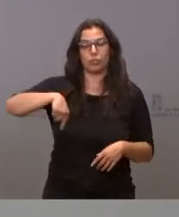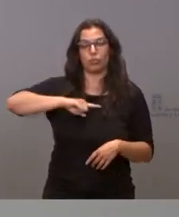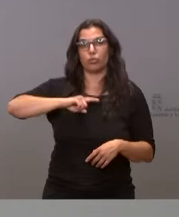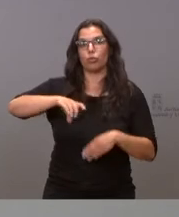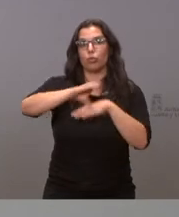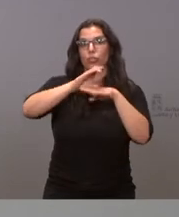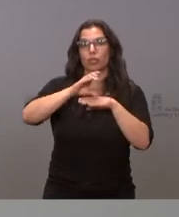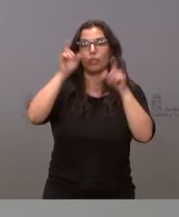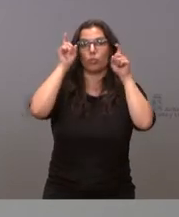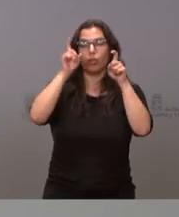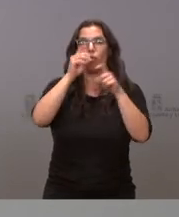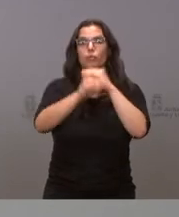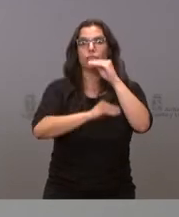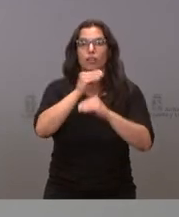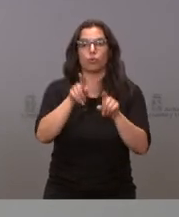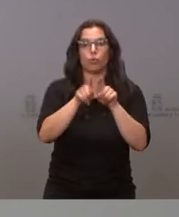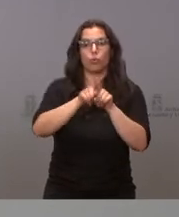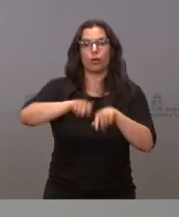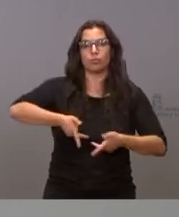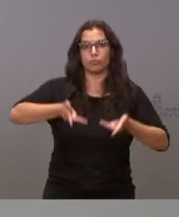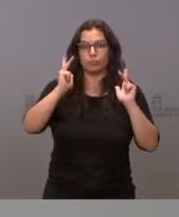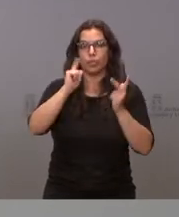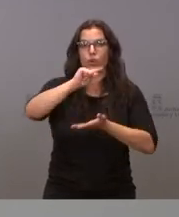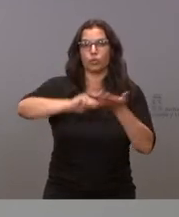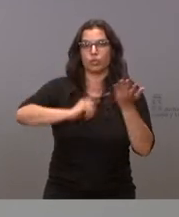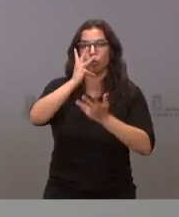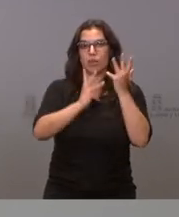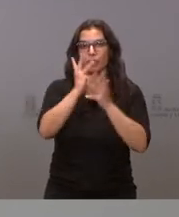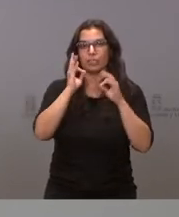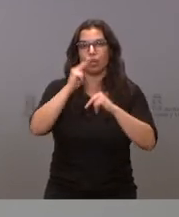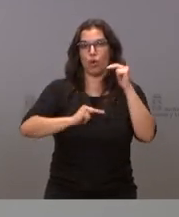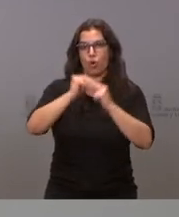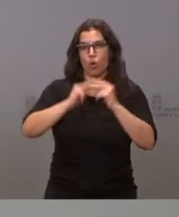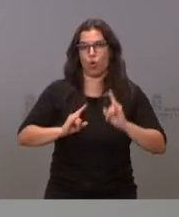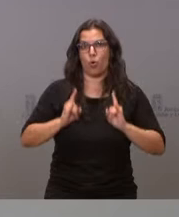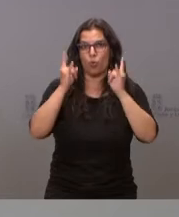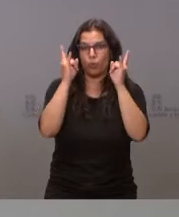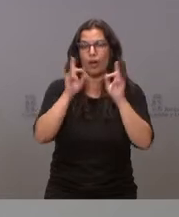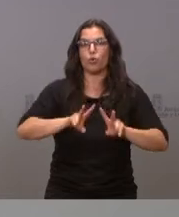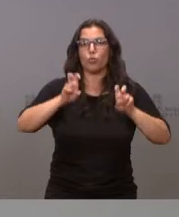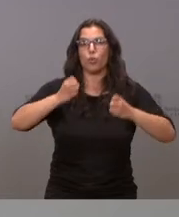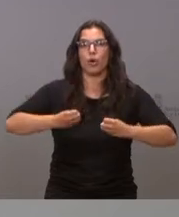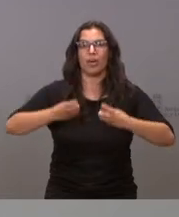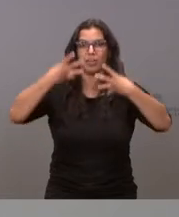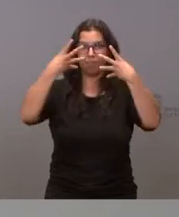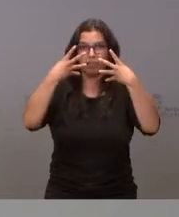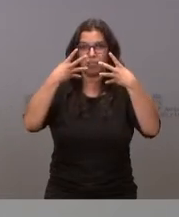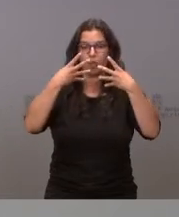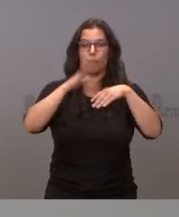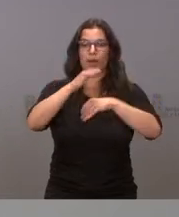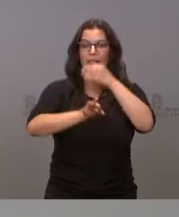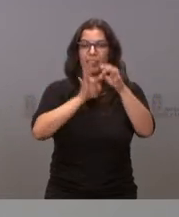que se ha llevado la autorización de la resolución del contrato administrativo de la obra de construcción del nuevo edificio por ciclos